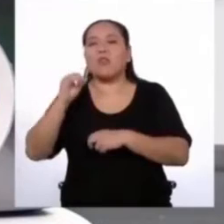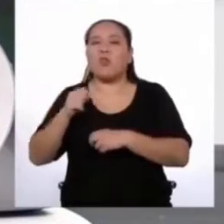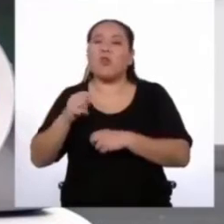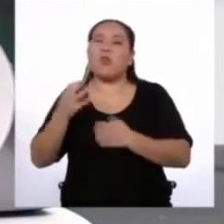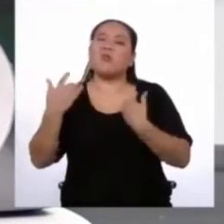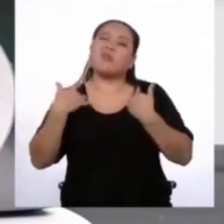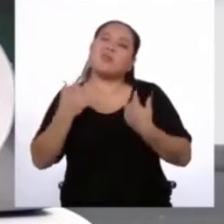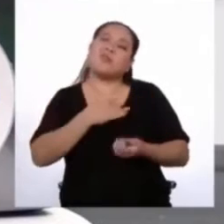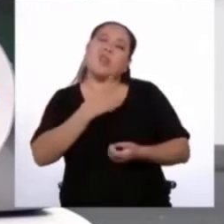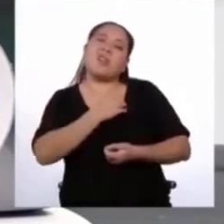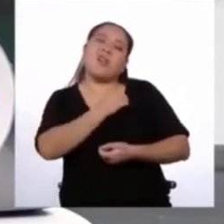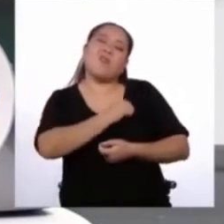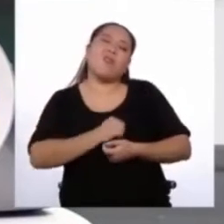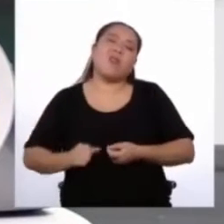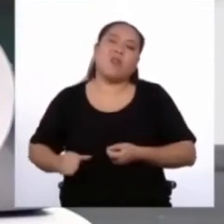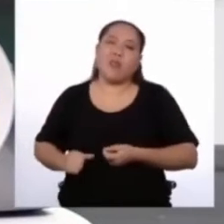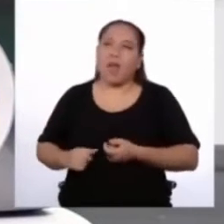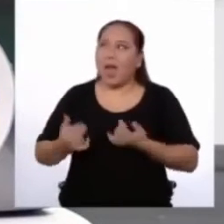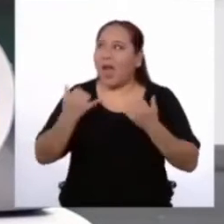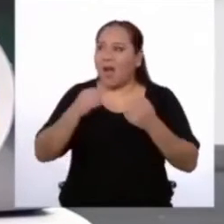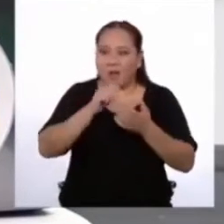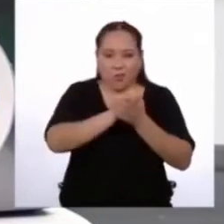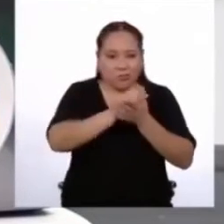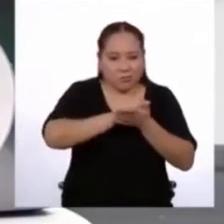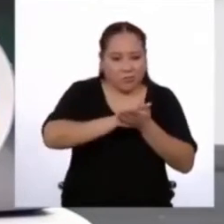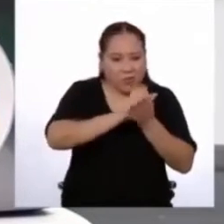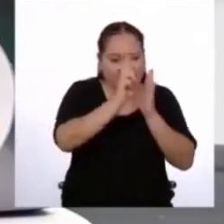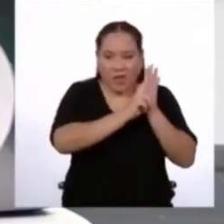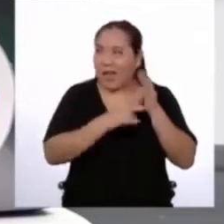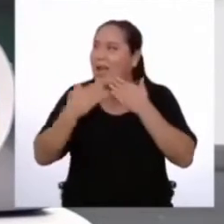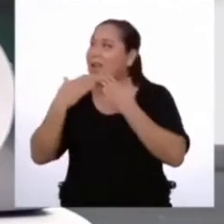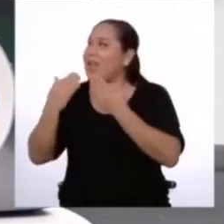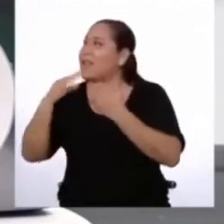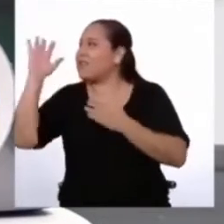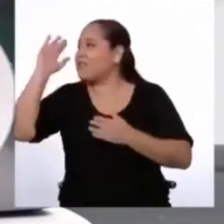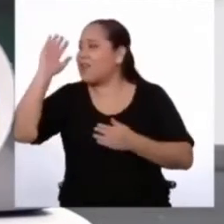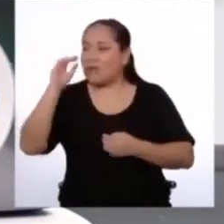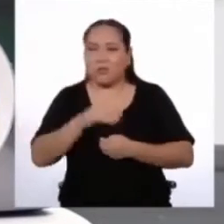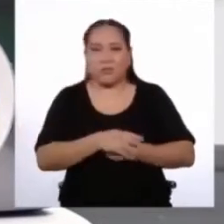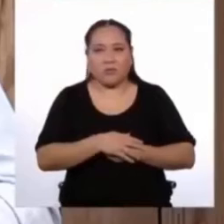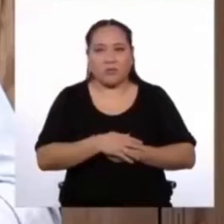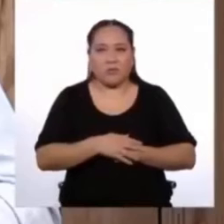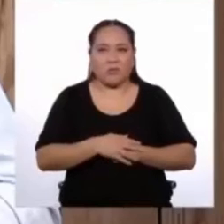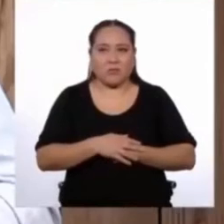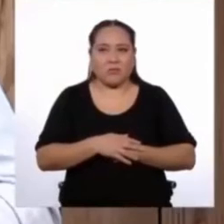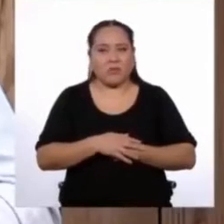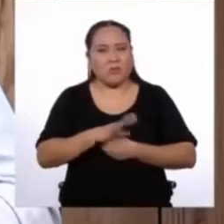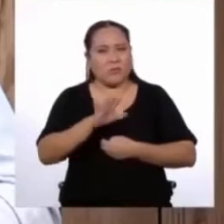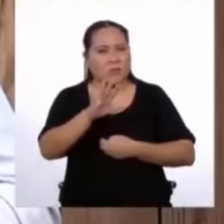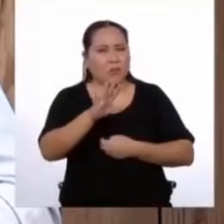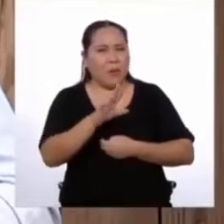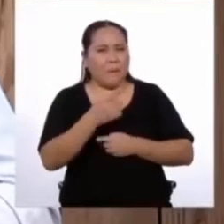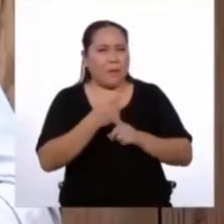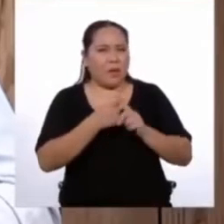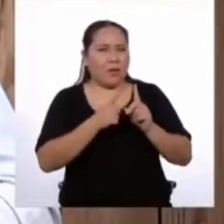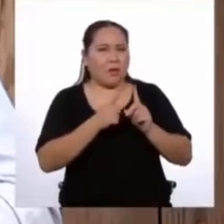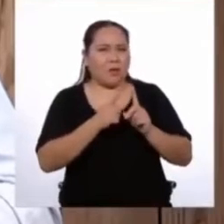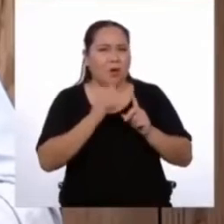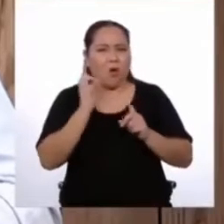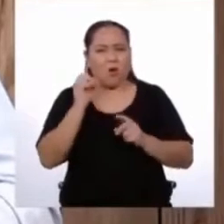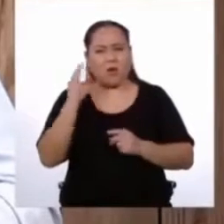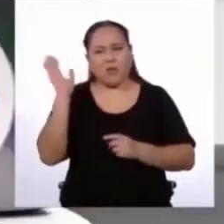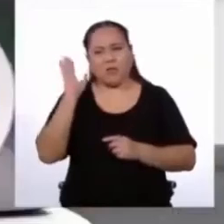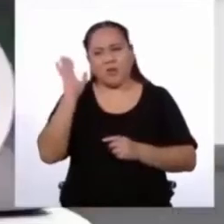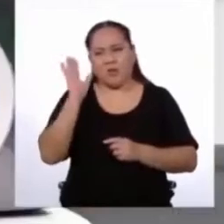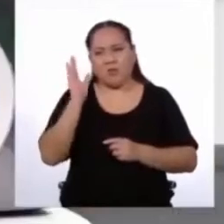con flojera. Ahorita me voy a poner a escribir en mi reglamento. ¡Gracias, profe! ¡Chao! Pero, bueno. ¡Chao,